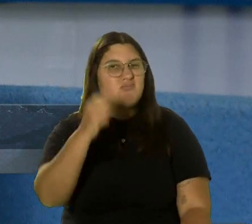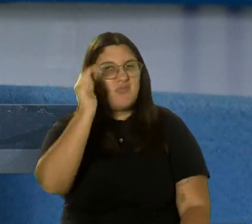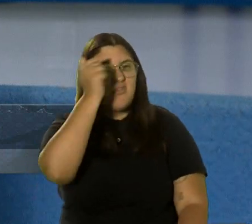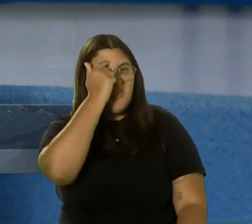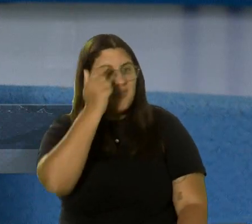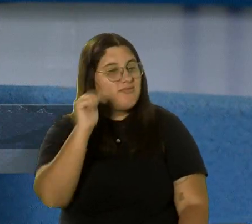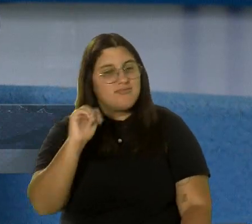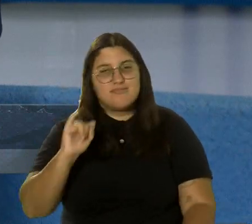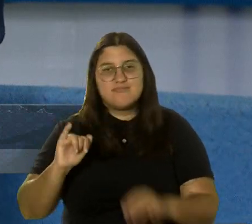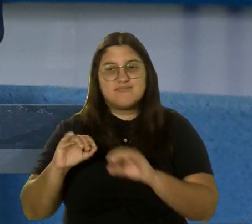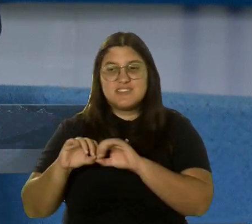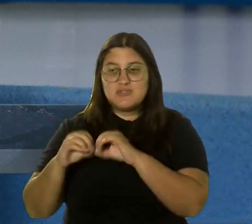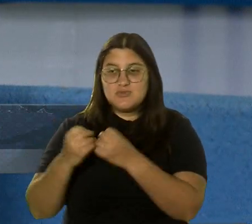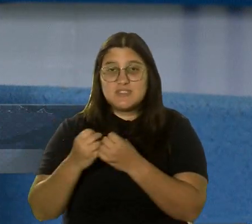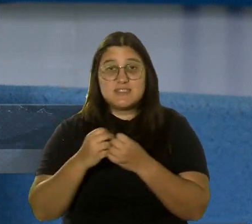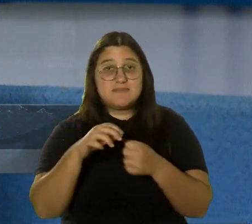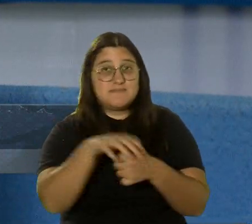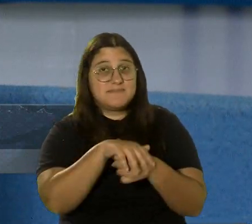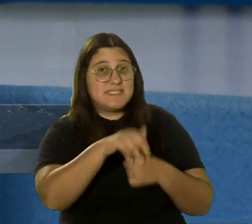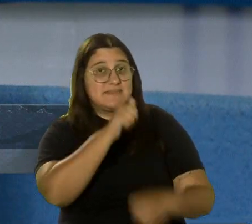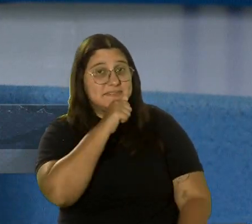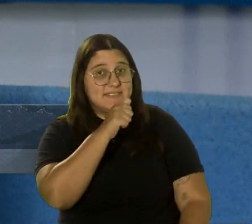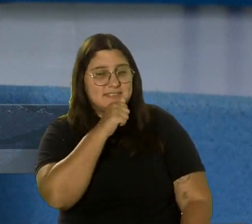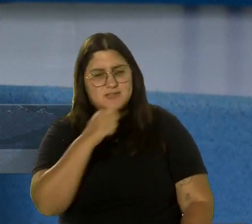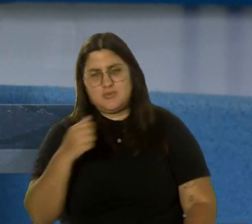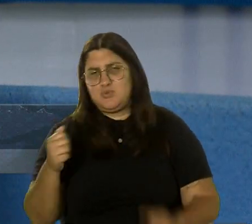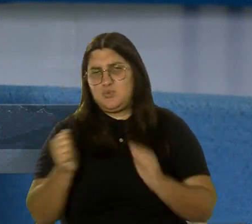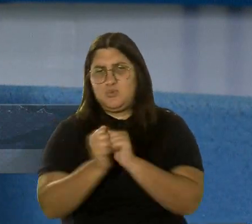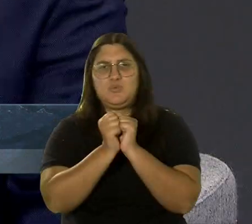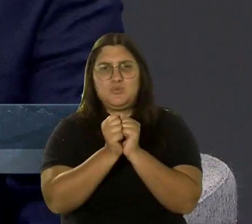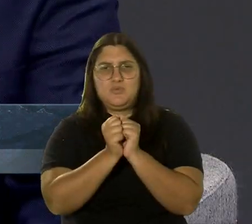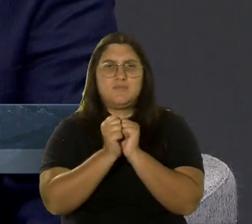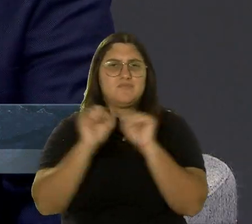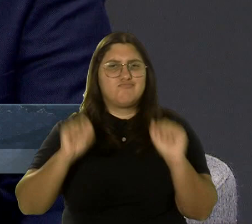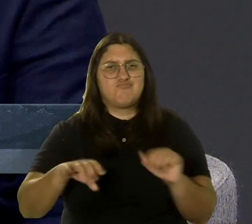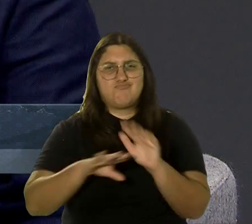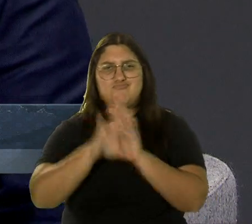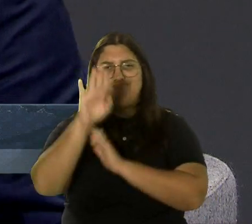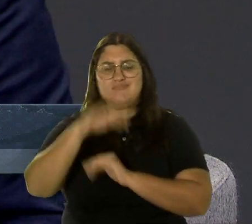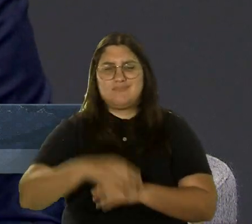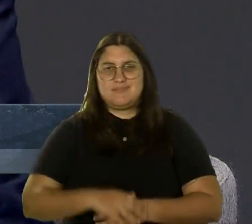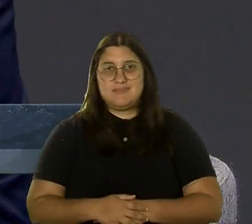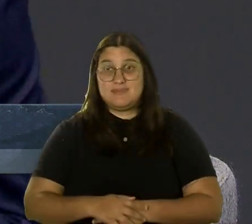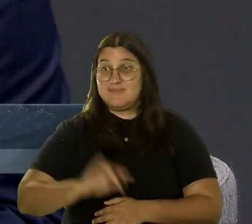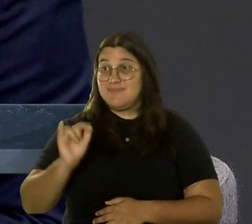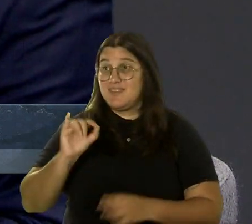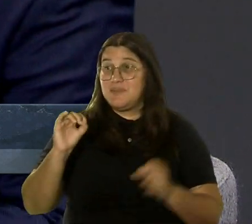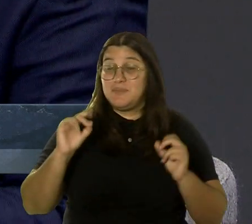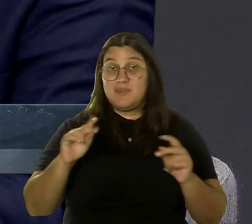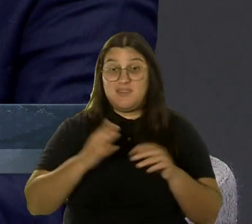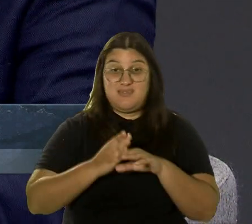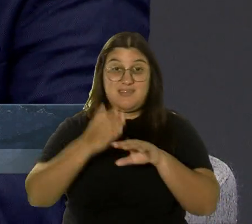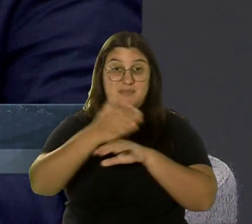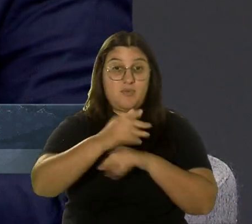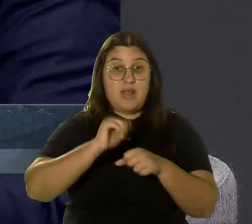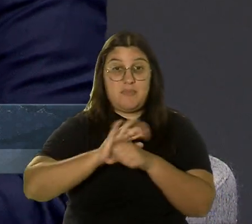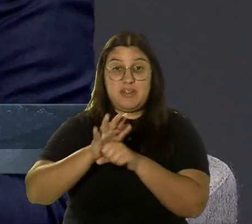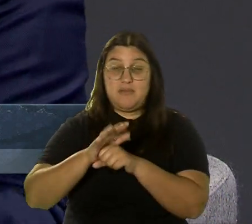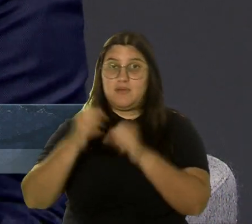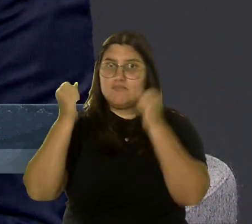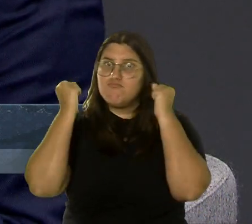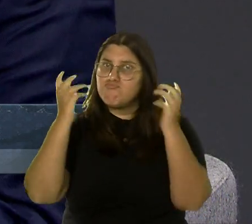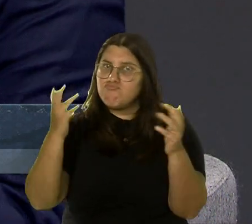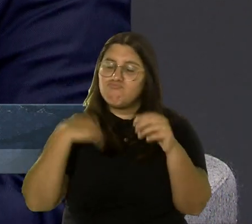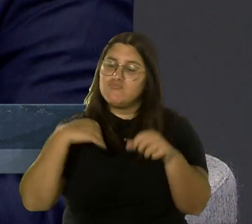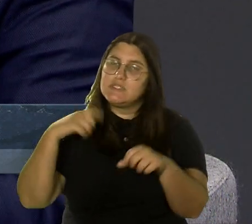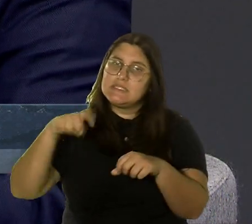organizaciones, el sector privado, juntos podemos crecer todos. Y que hay oportunidades que no se deben de perder porque luego de la pandemia se necesita mano